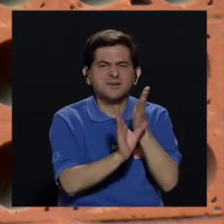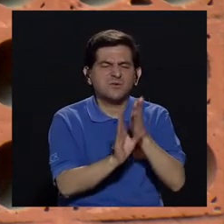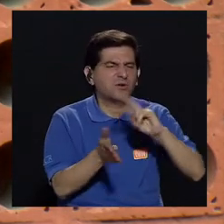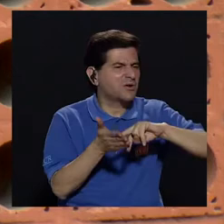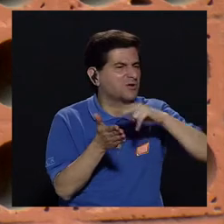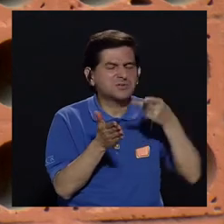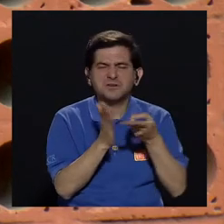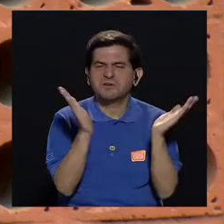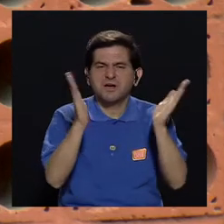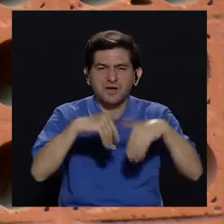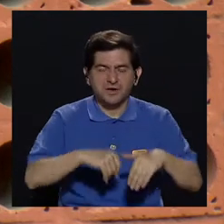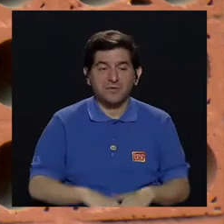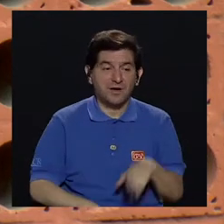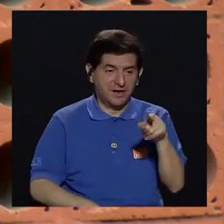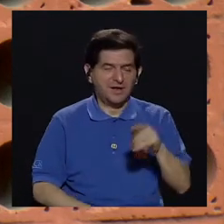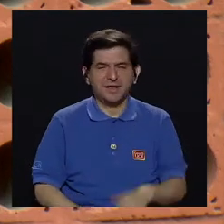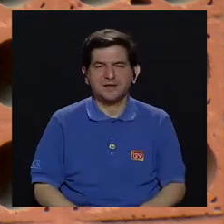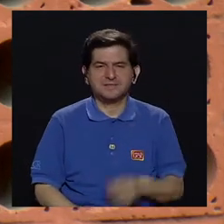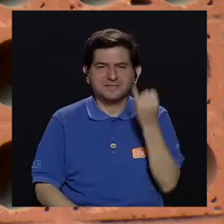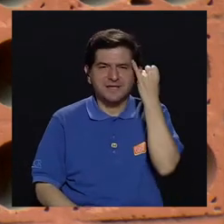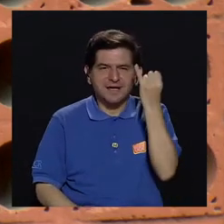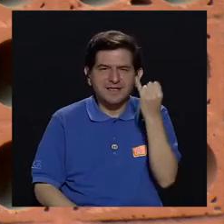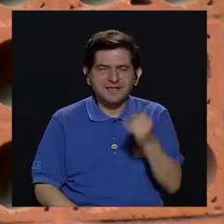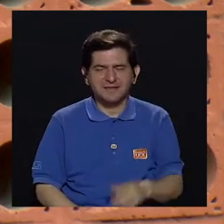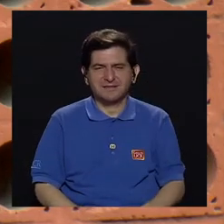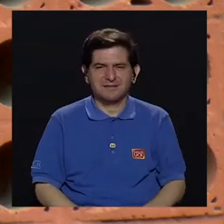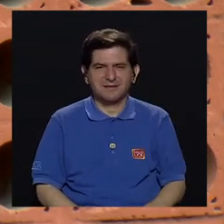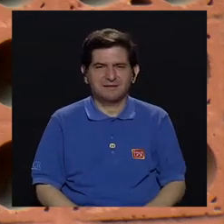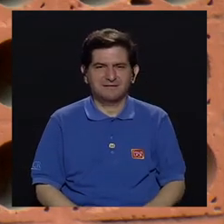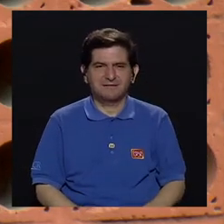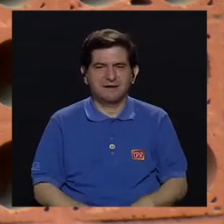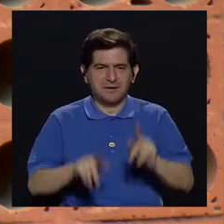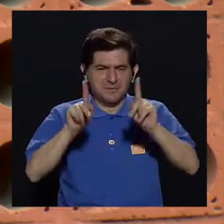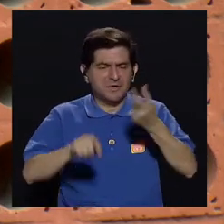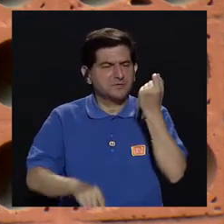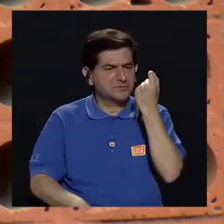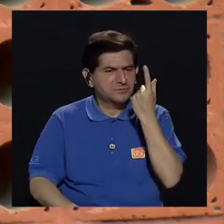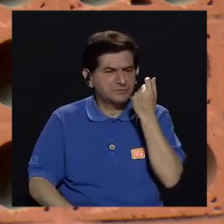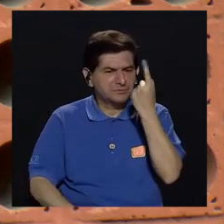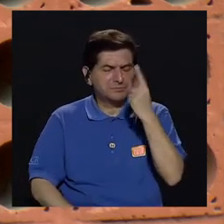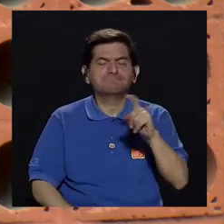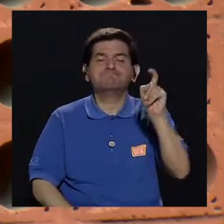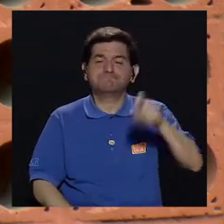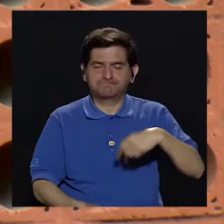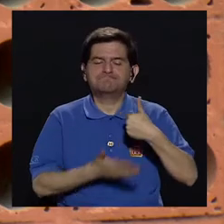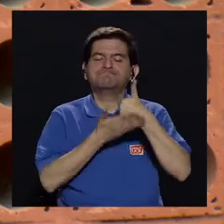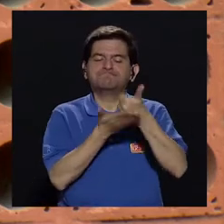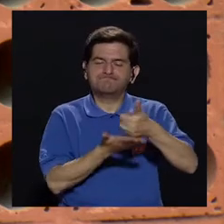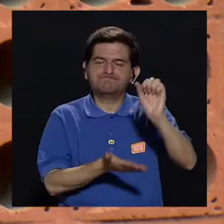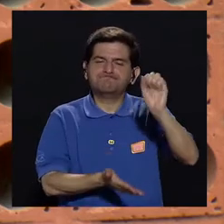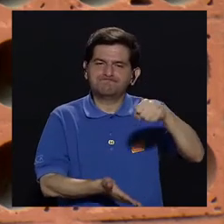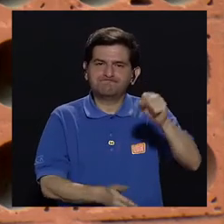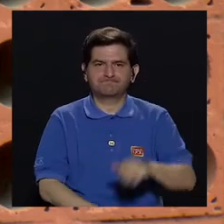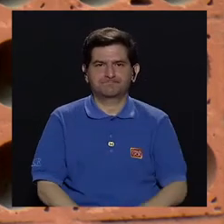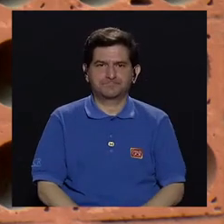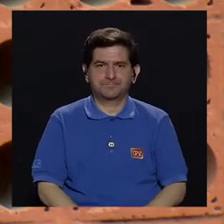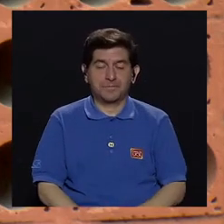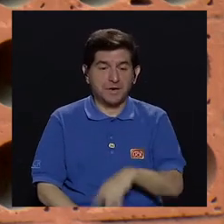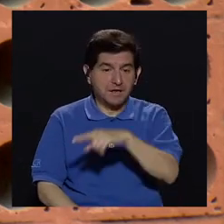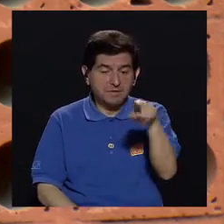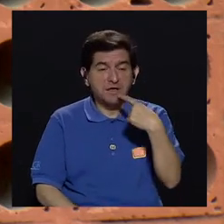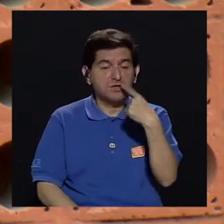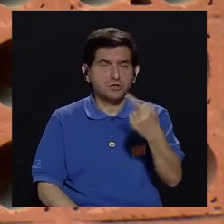psicológico no existe, que es una manipulación, el tratar de que esta persona entienda que necesita ayuda,